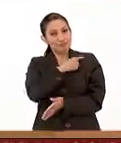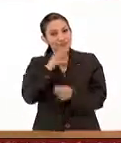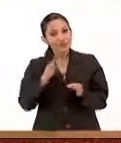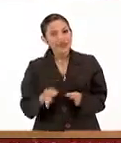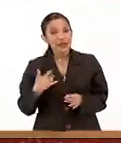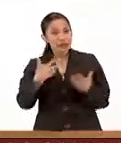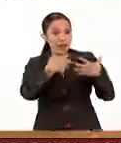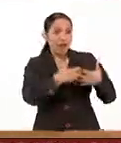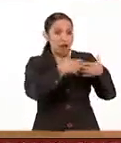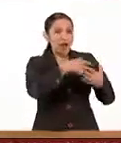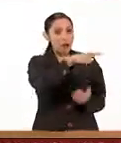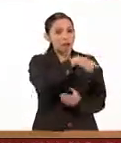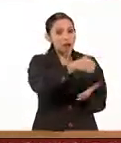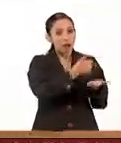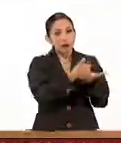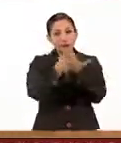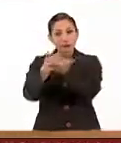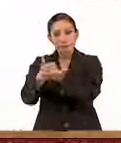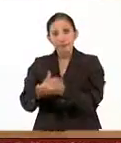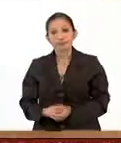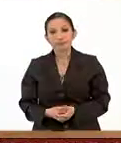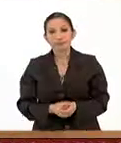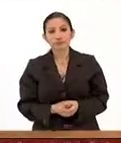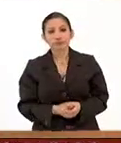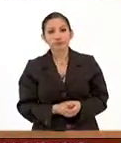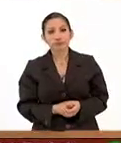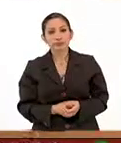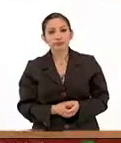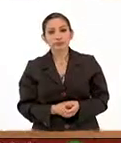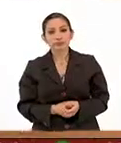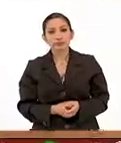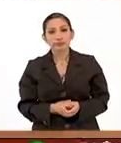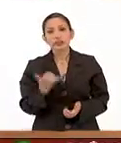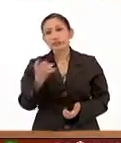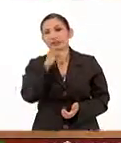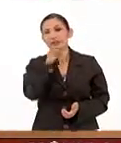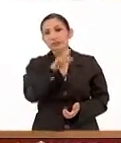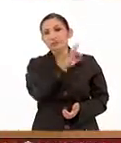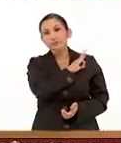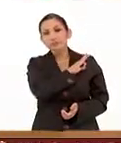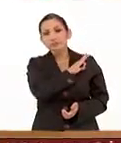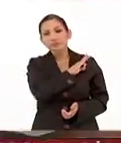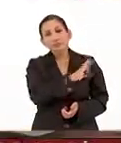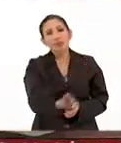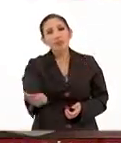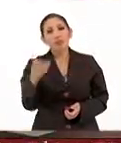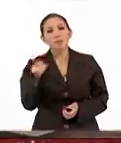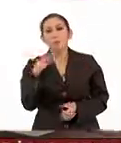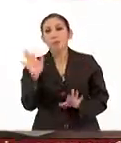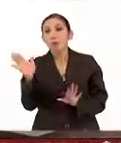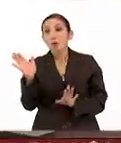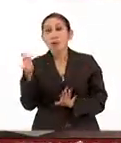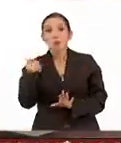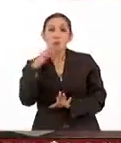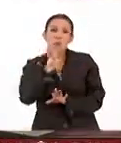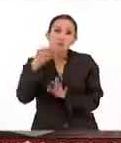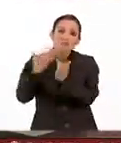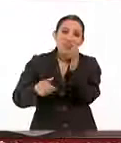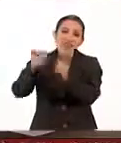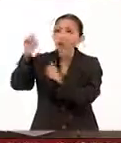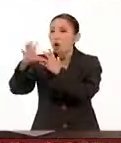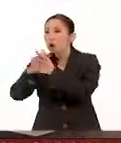coadyuva en ese sentido con este tipo de profesionales. Porque podemos carecer de todo, menos de comida, ¿no?